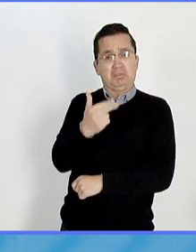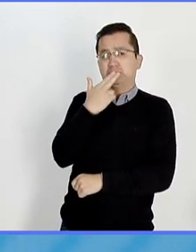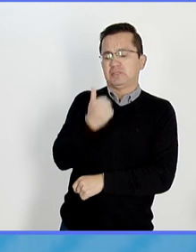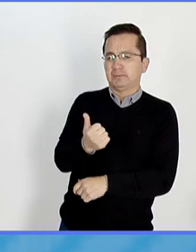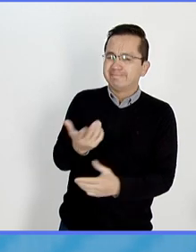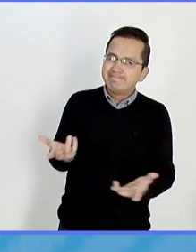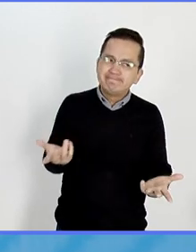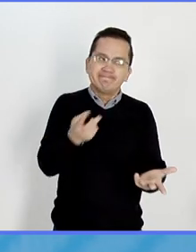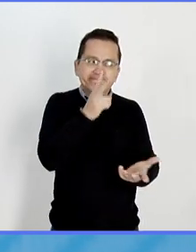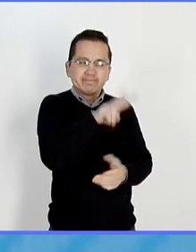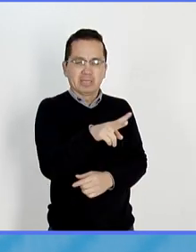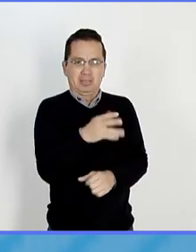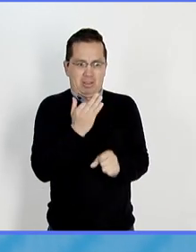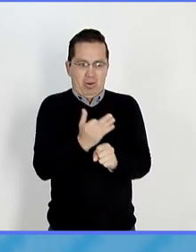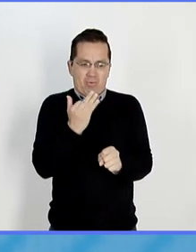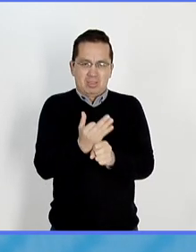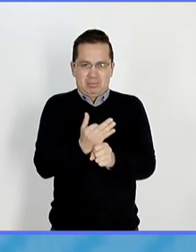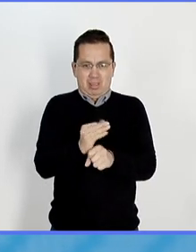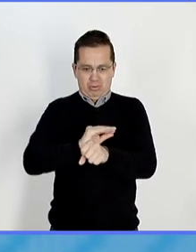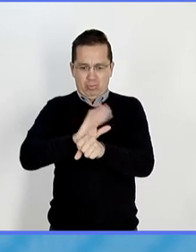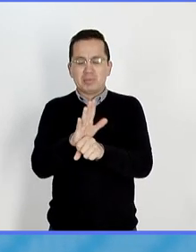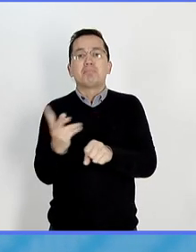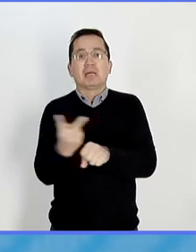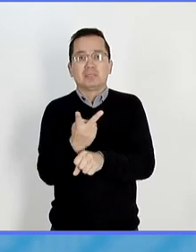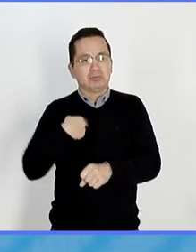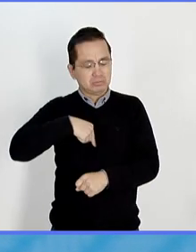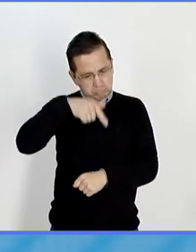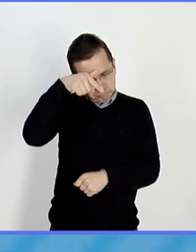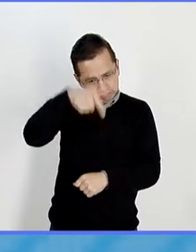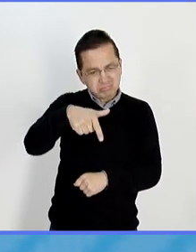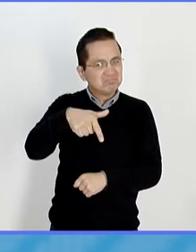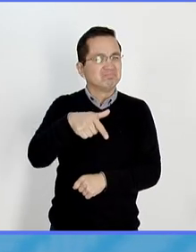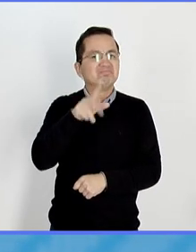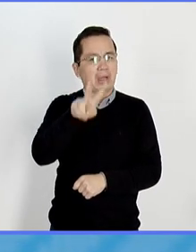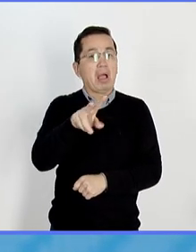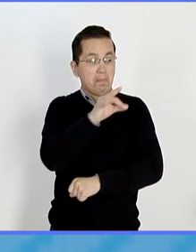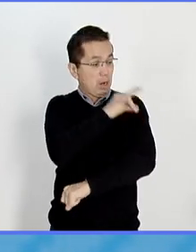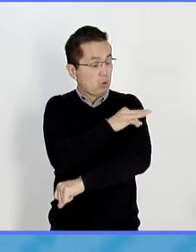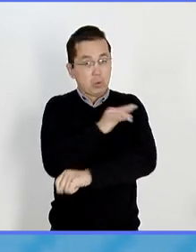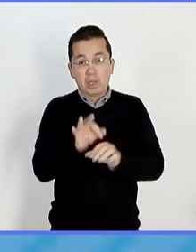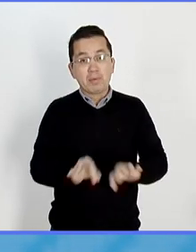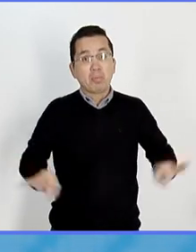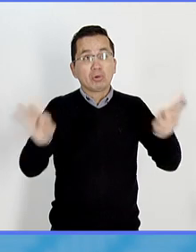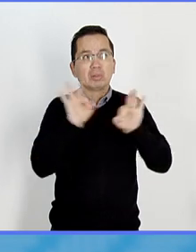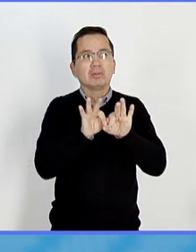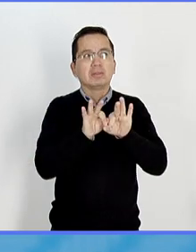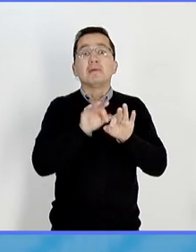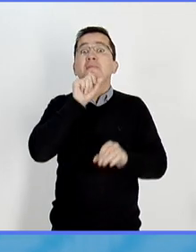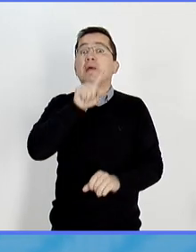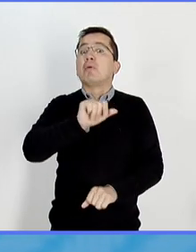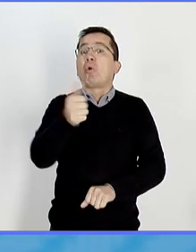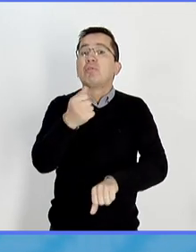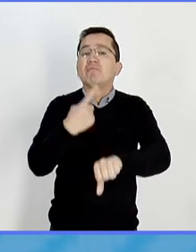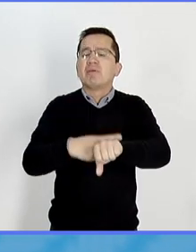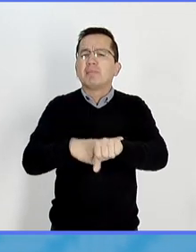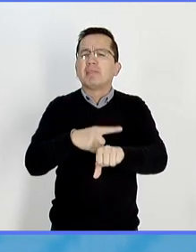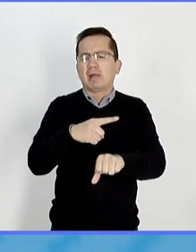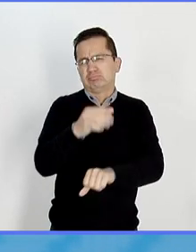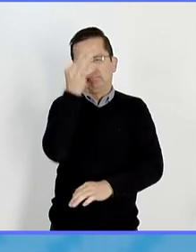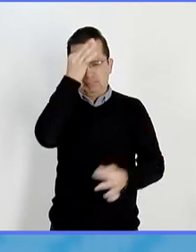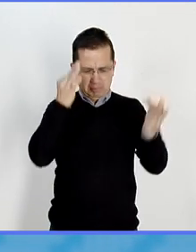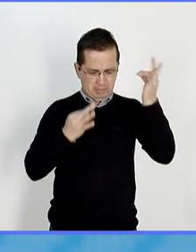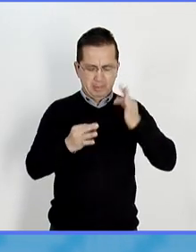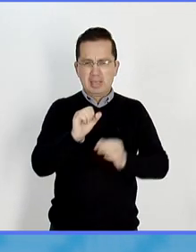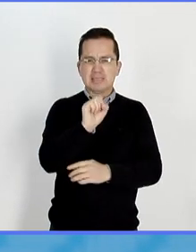se requiere de vacunas. Hemos empezado a ver brotes de sarampión en algunas partes y sarampión es una enfermedad muy grave que se puede prevenir muy